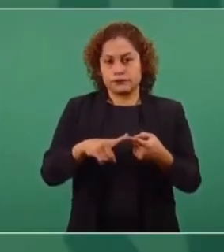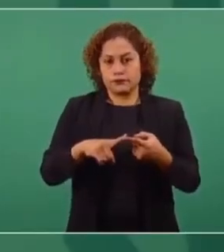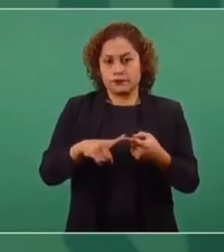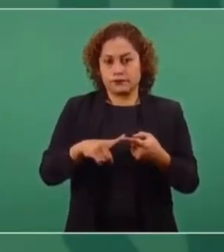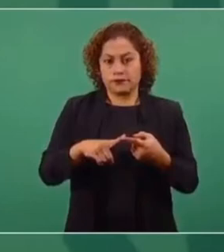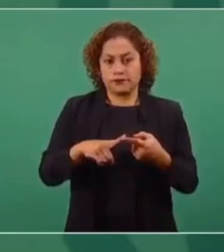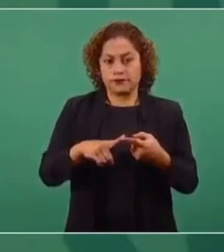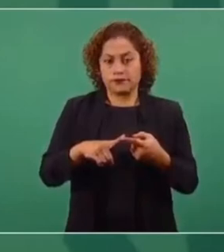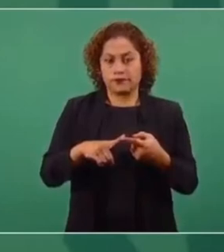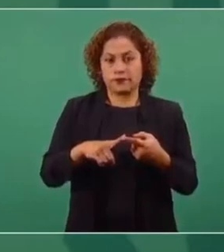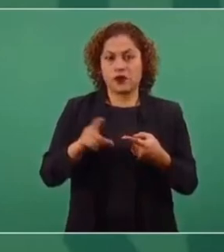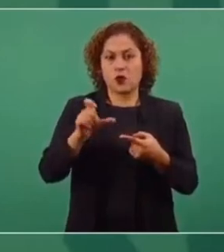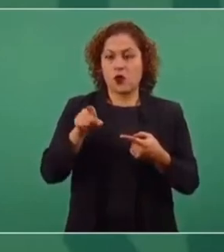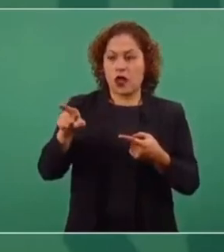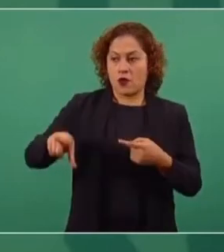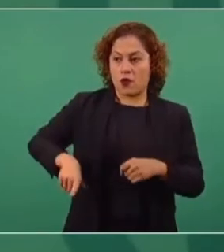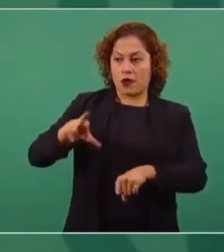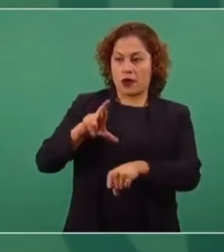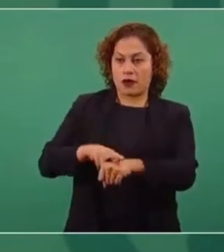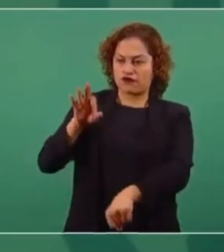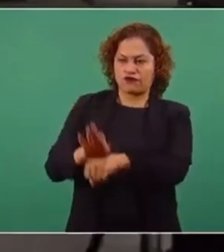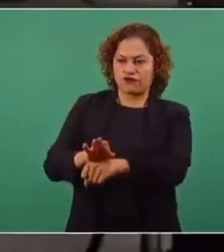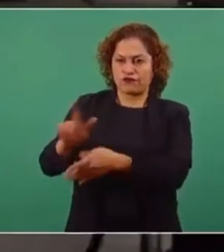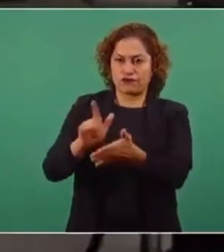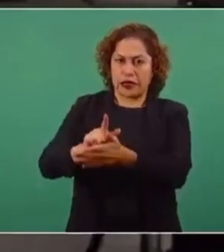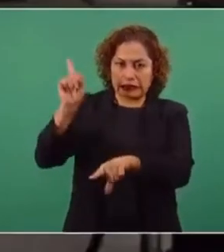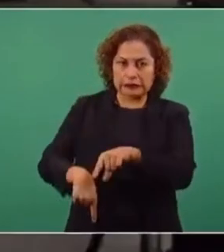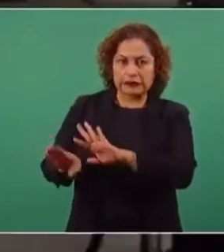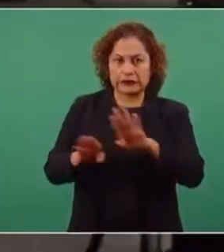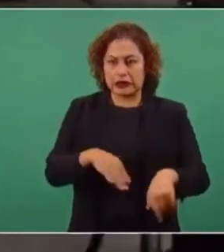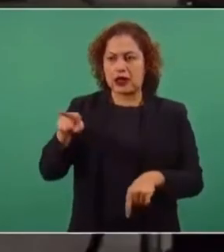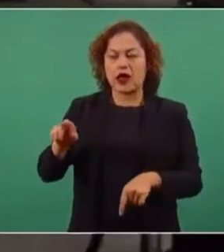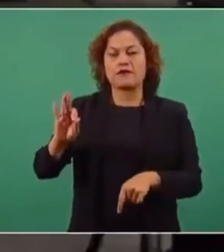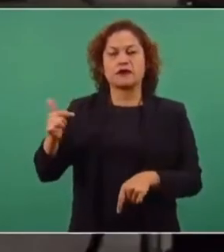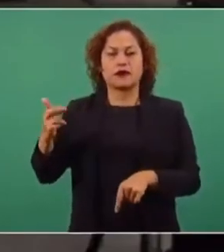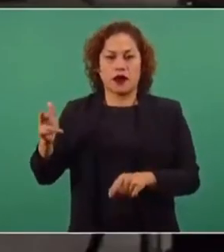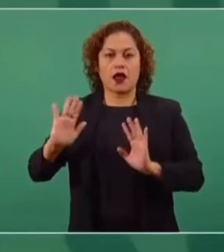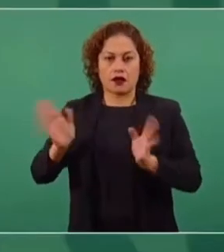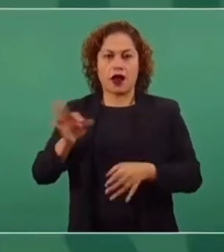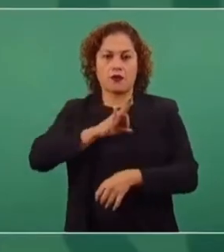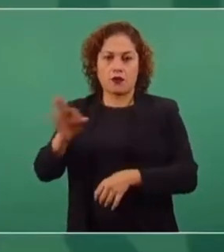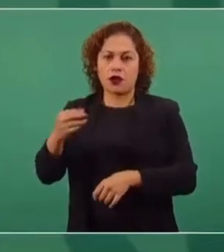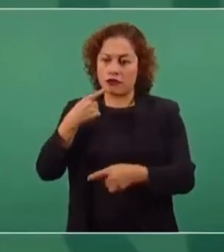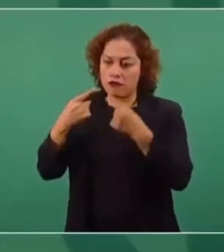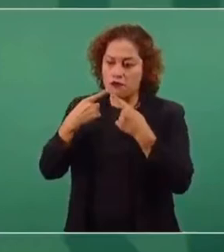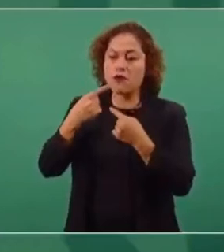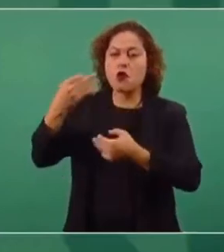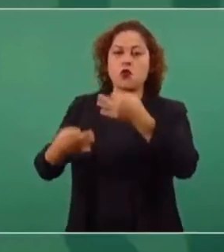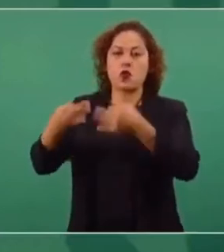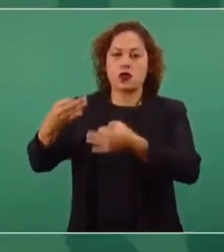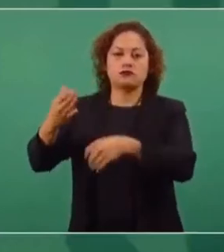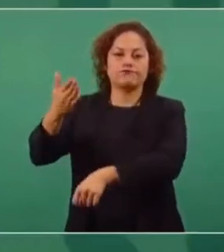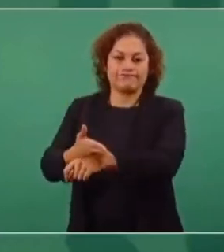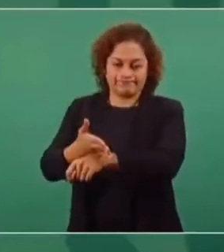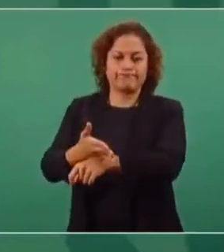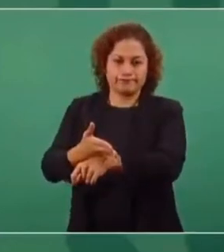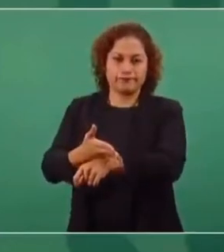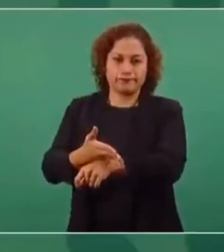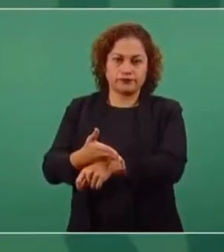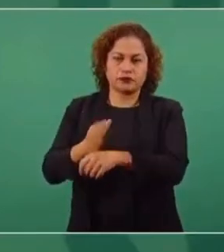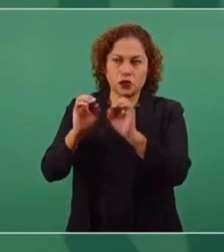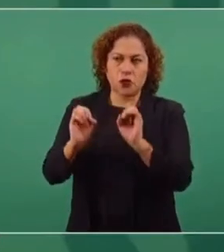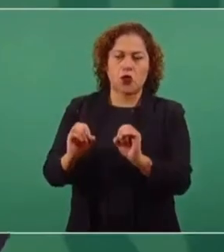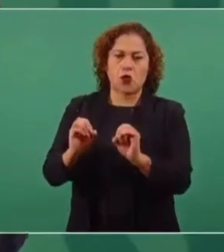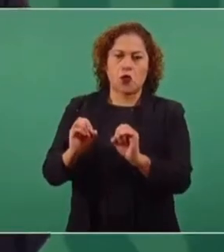quitarle el fuero ya podría la fiscalía ejercer acción penal o llamar